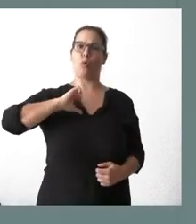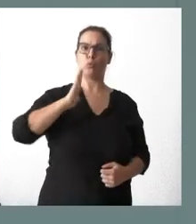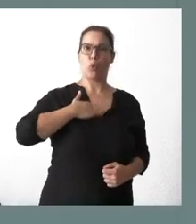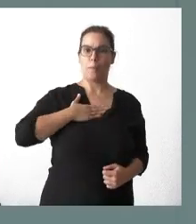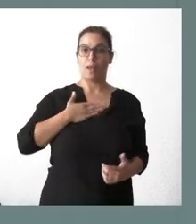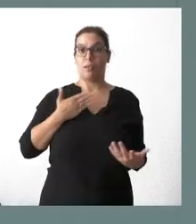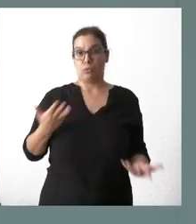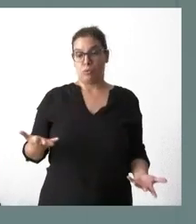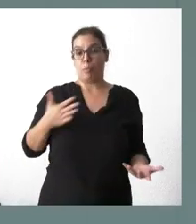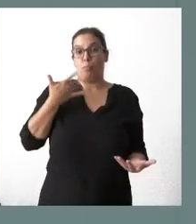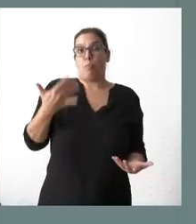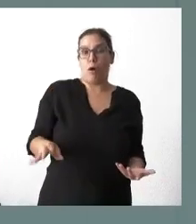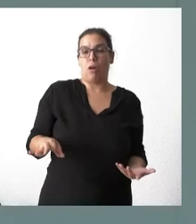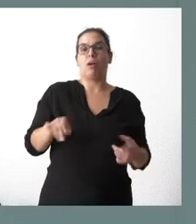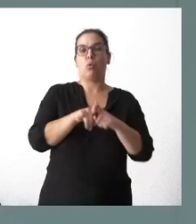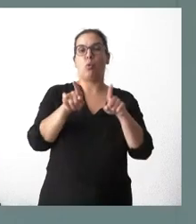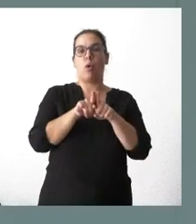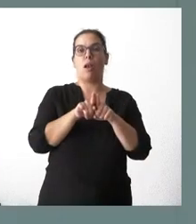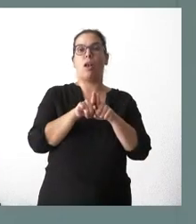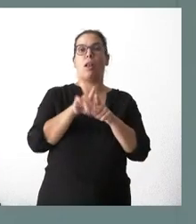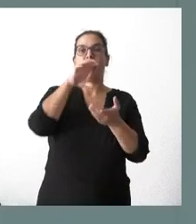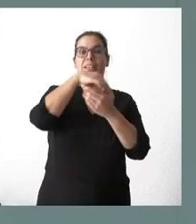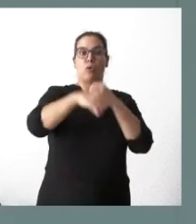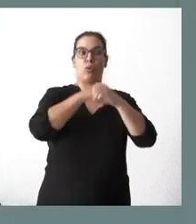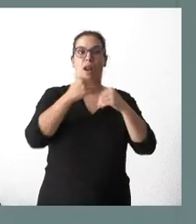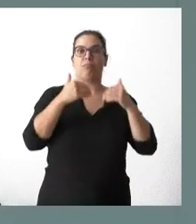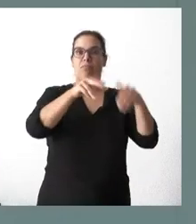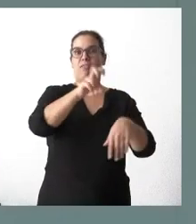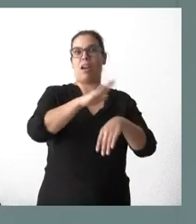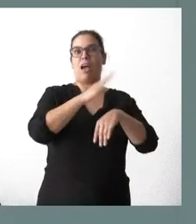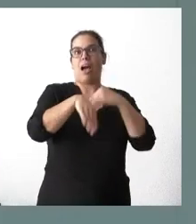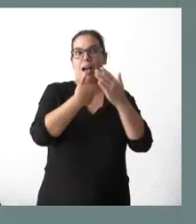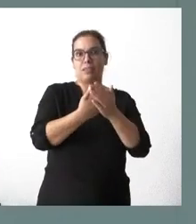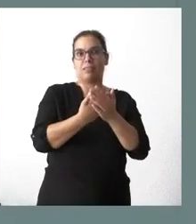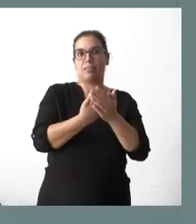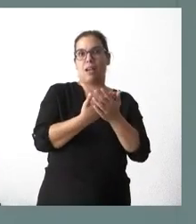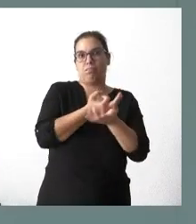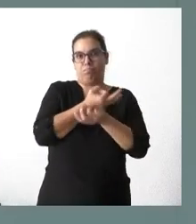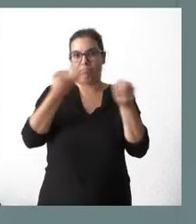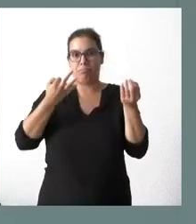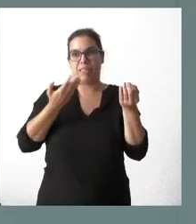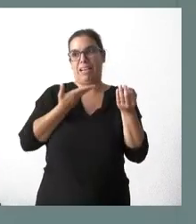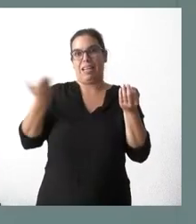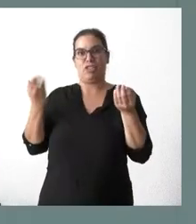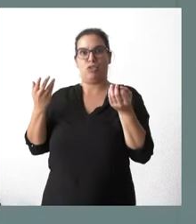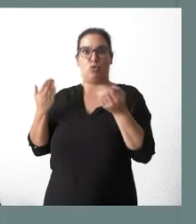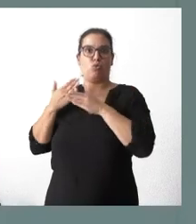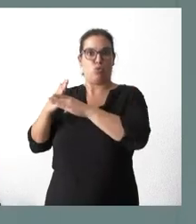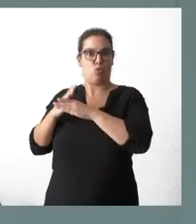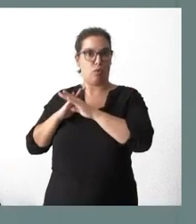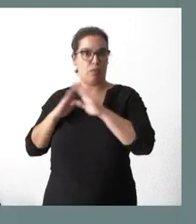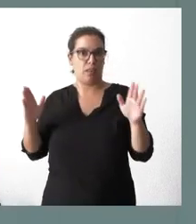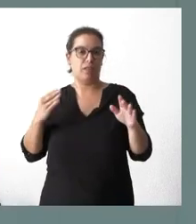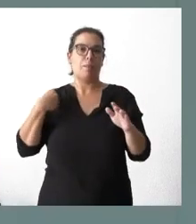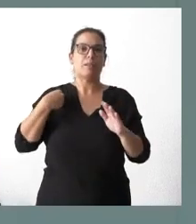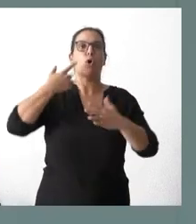y, por tanto, que fuéramos capaces de ampliar la vida útil de las centrales nucleares que están actualmente en vigor, naturalmente, con todas las garantías que pueda establecer el Consejo de